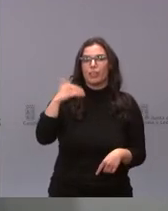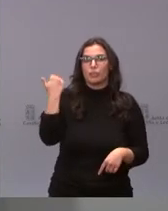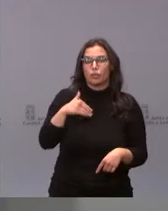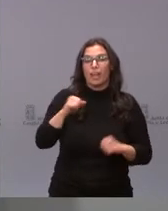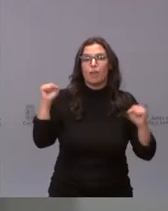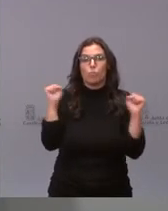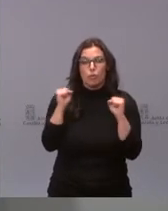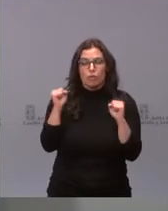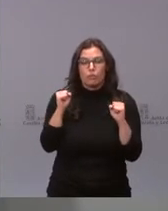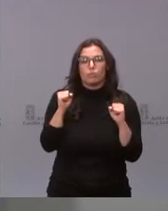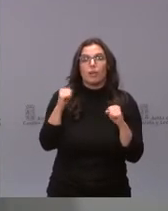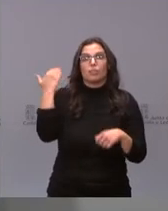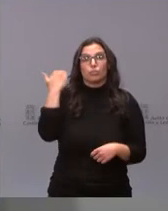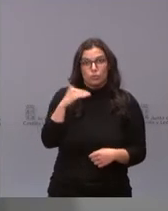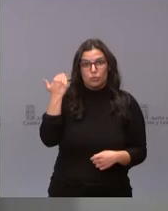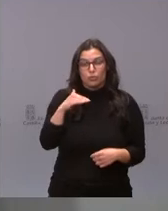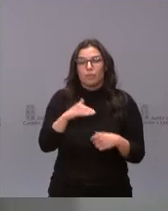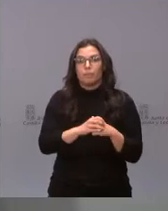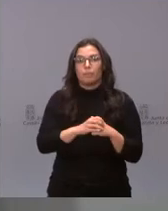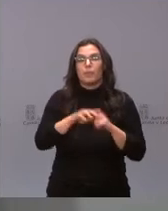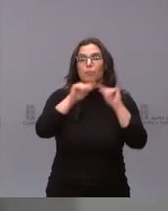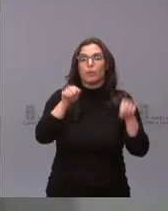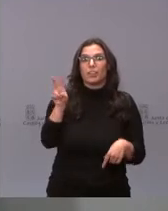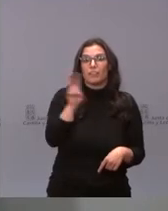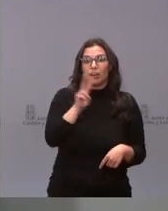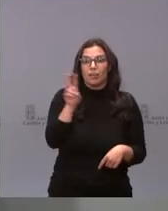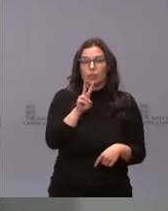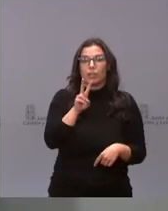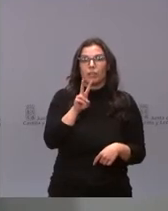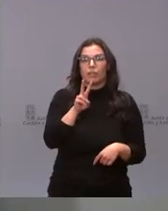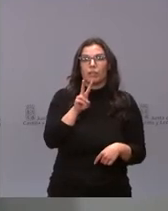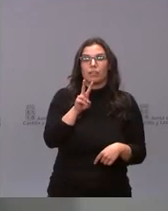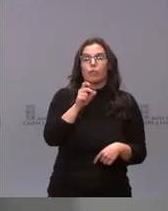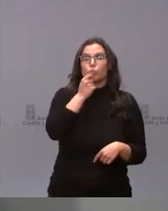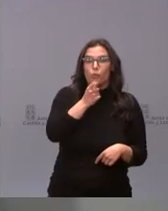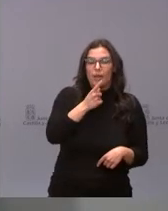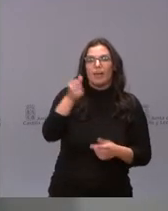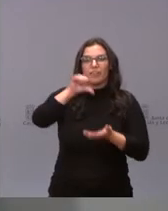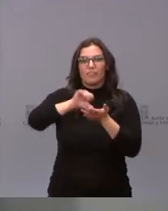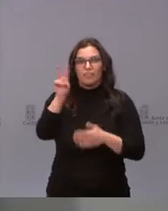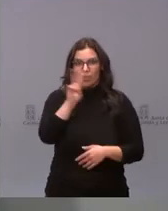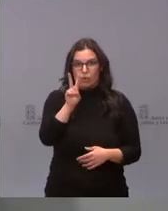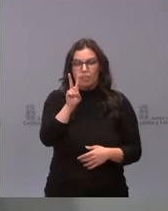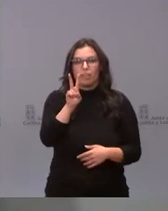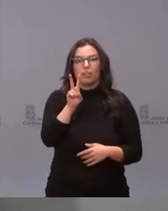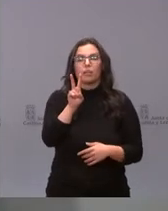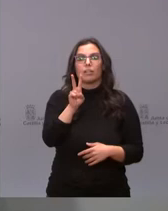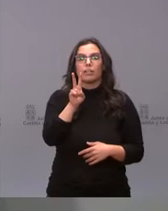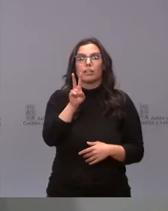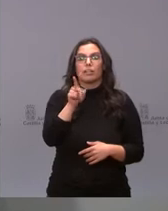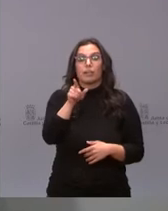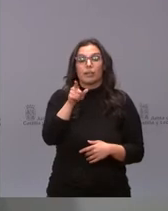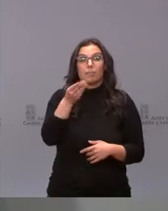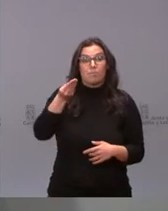El Burgo de Osma, Soria, en la provincia de Valladolid, Tudela de Duero y Valladolid Capital. Y se añaden a